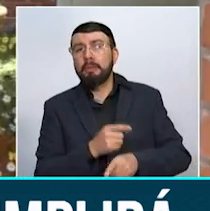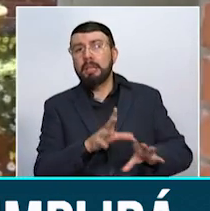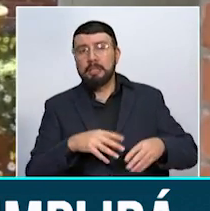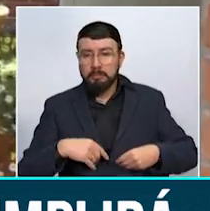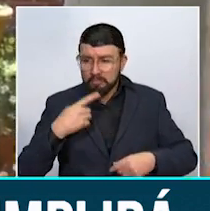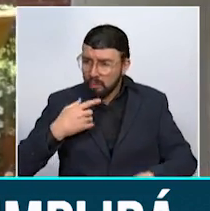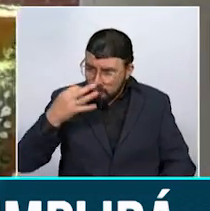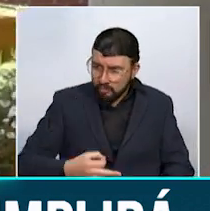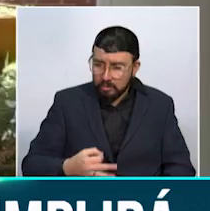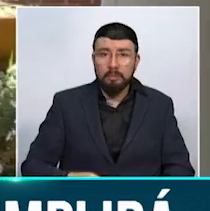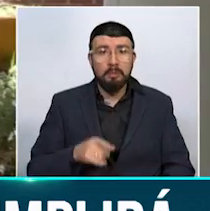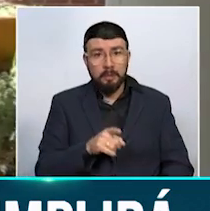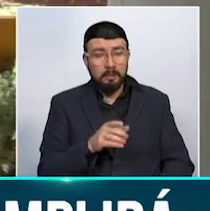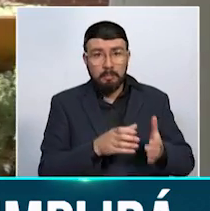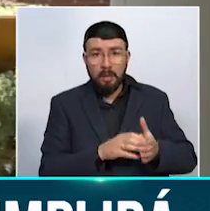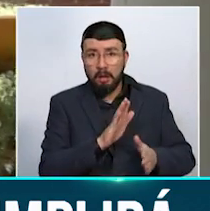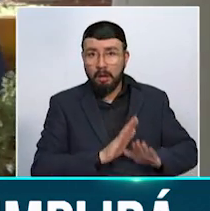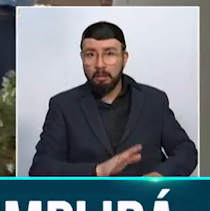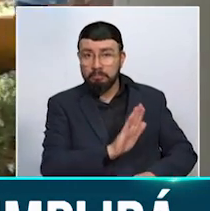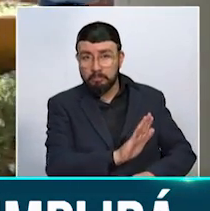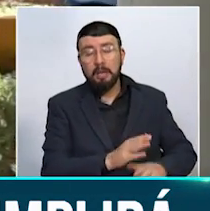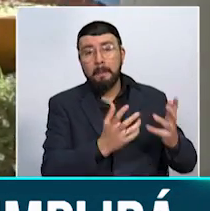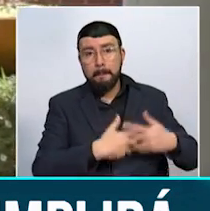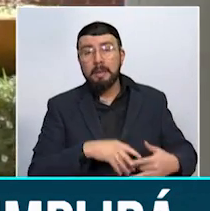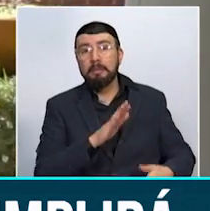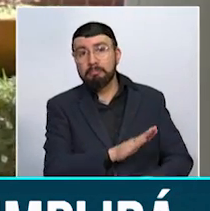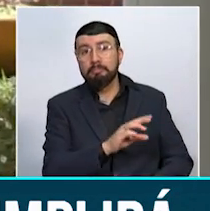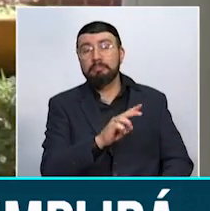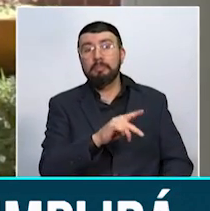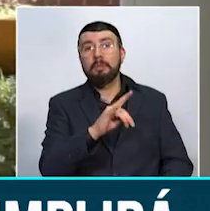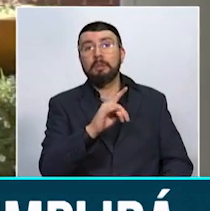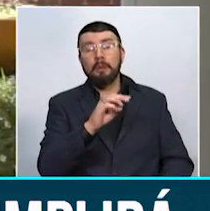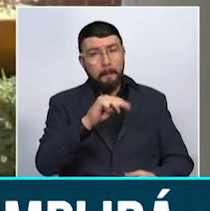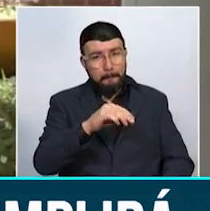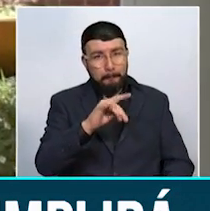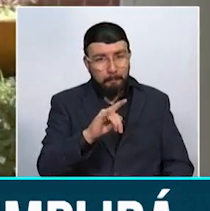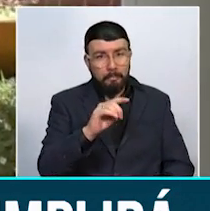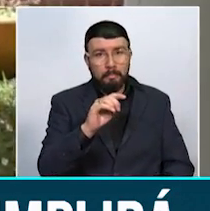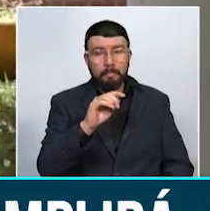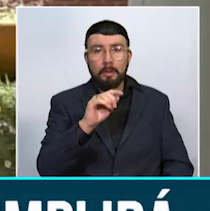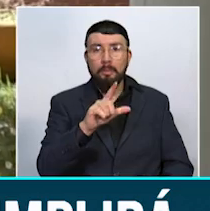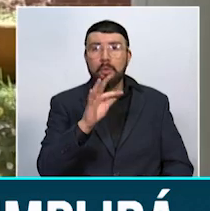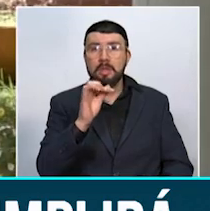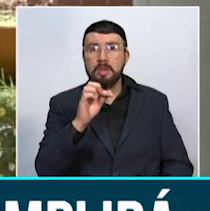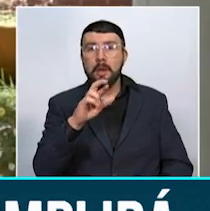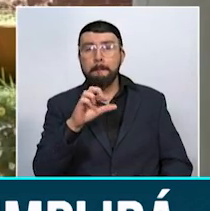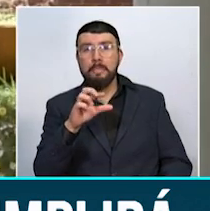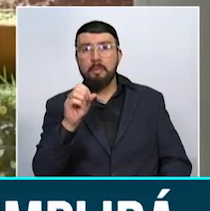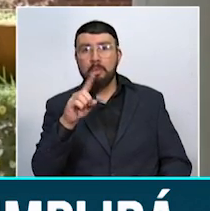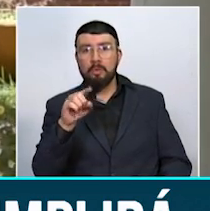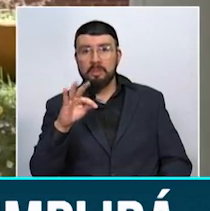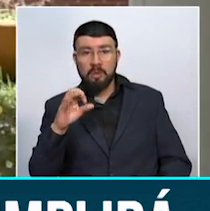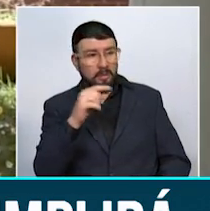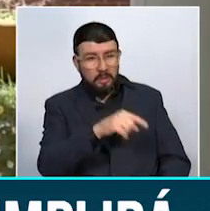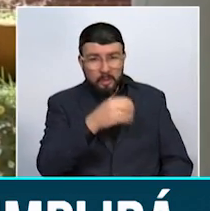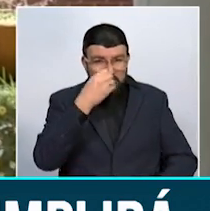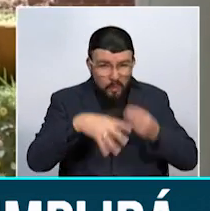que el sujeto pasivo es la empresa Multipropósito y segundo, que las cargas contaminantes y el factor regional con el